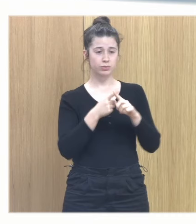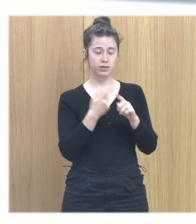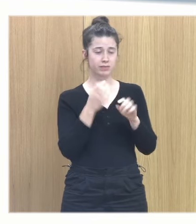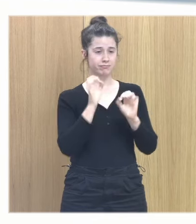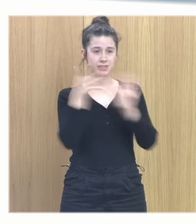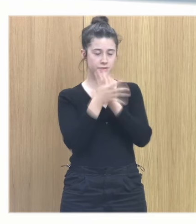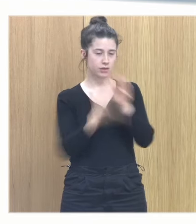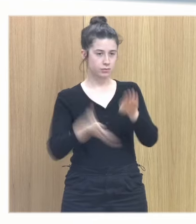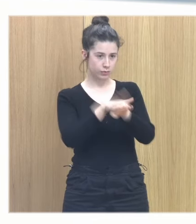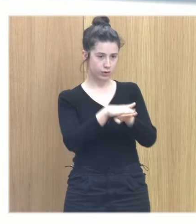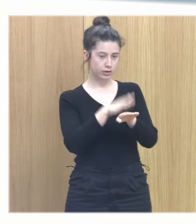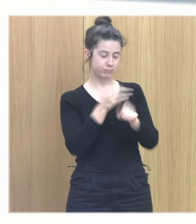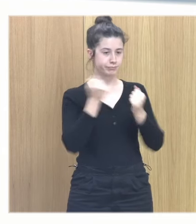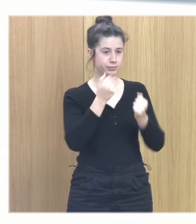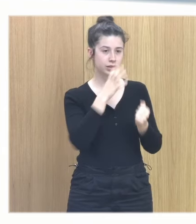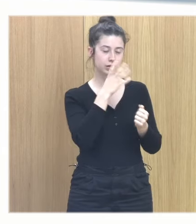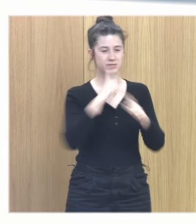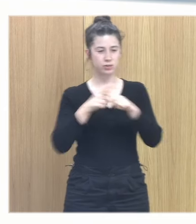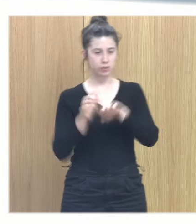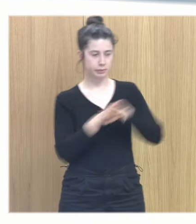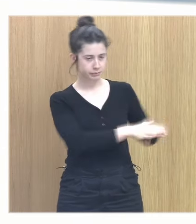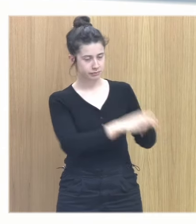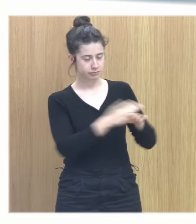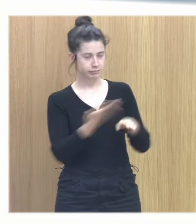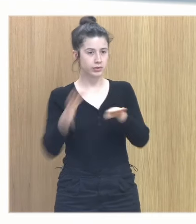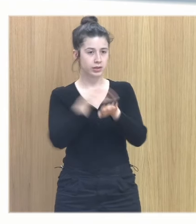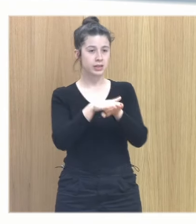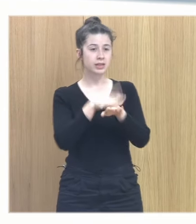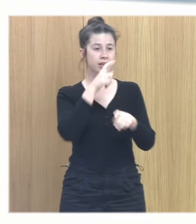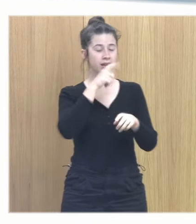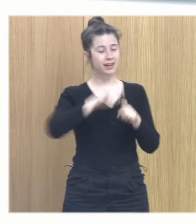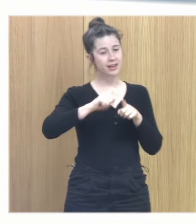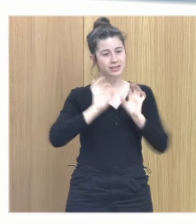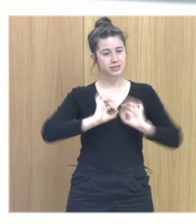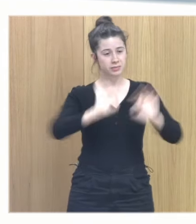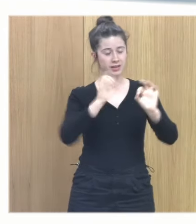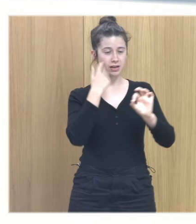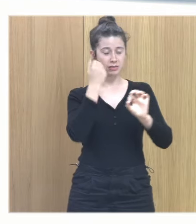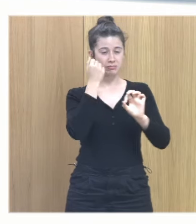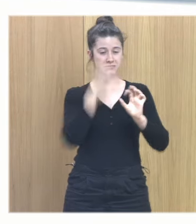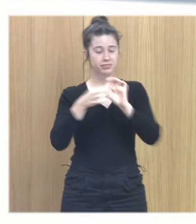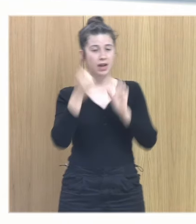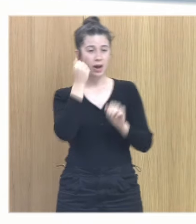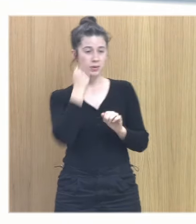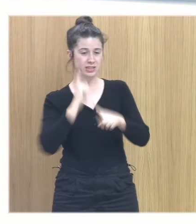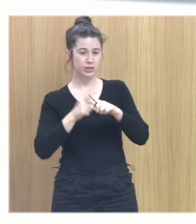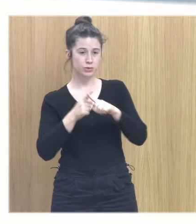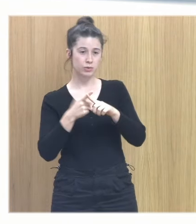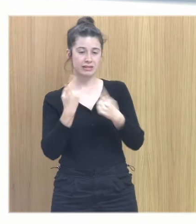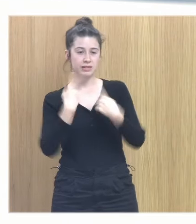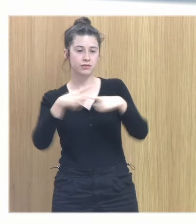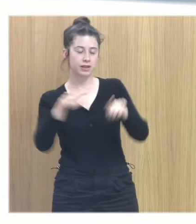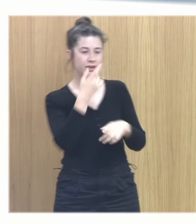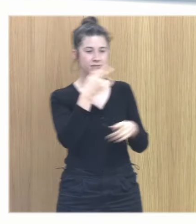sexualidad. Y qué característica específica tiene el abuso sexual respecto a otras formas de maltrato infantil.